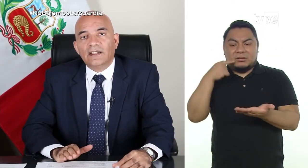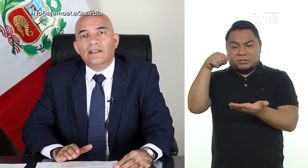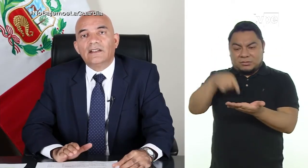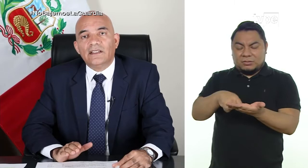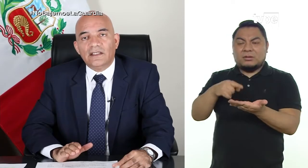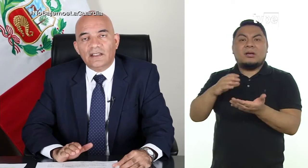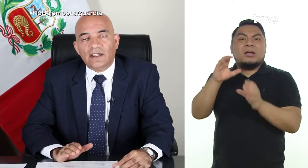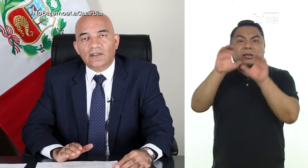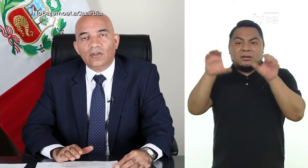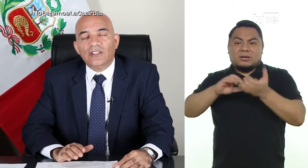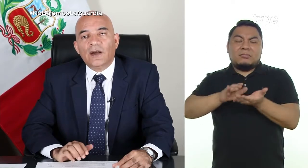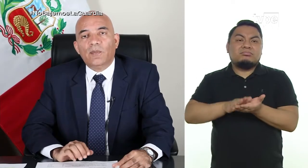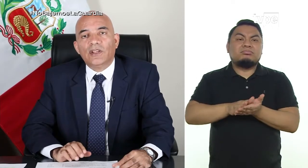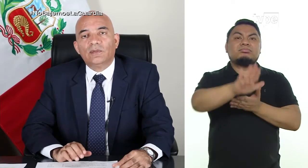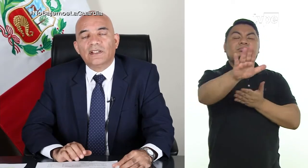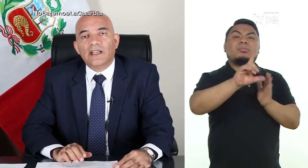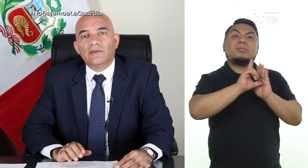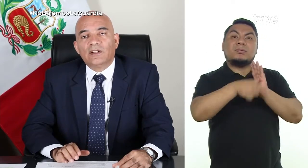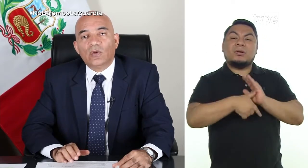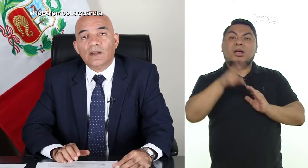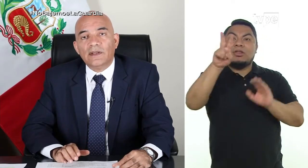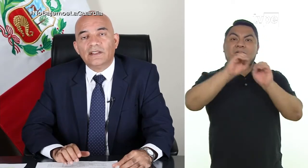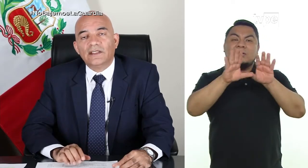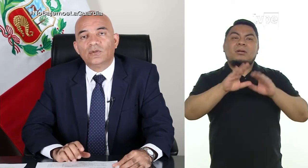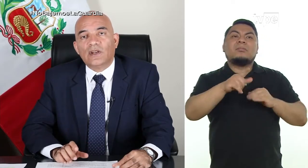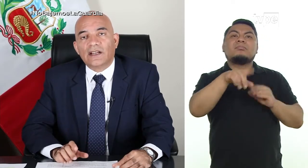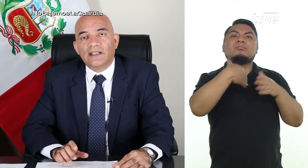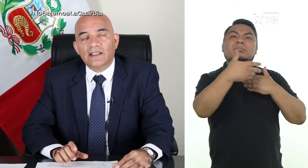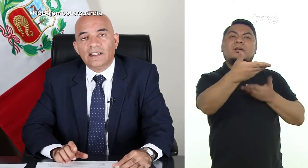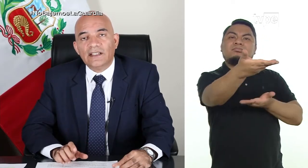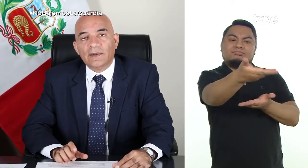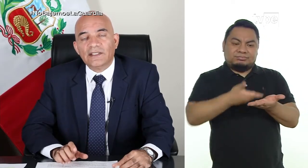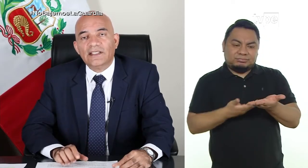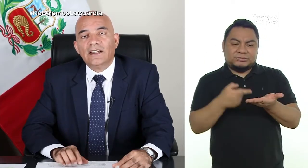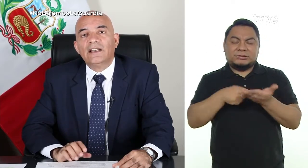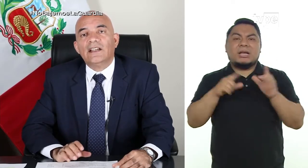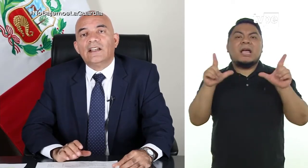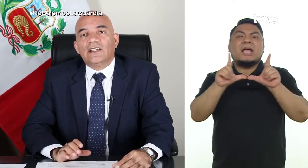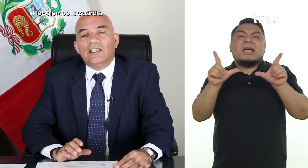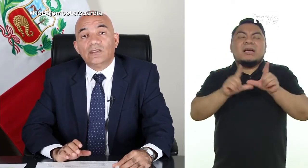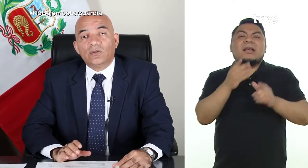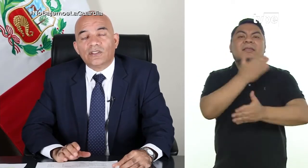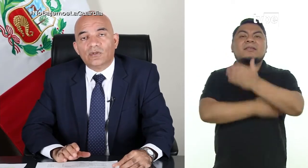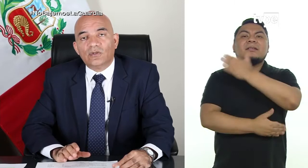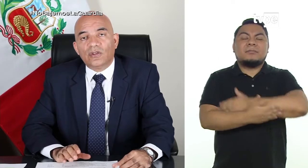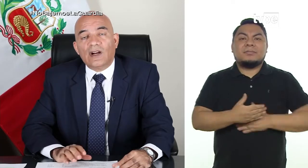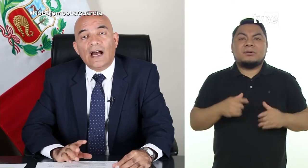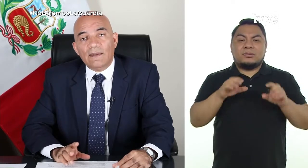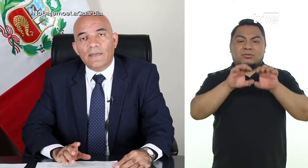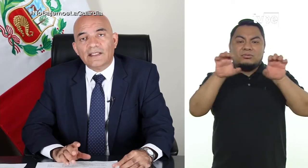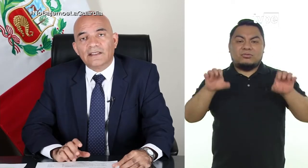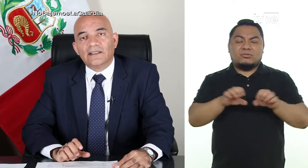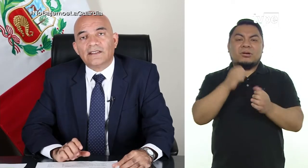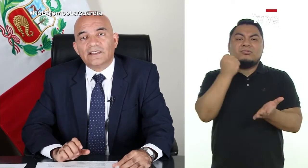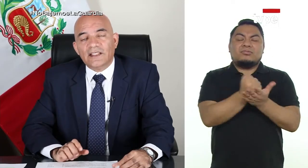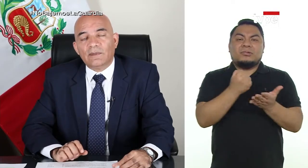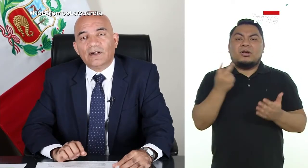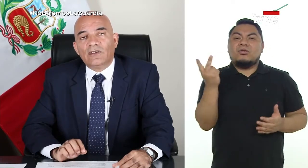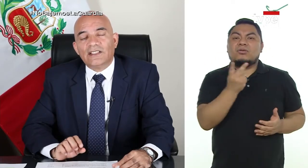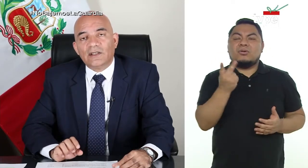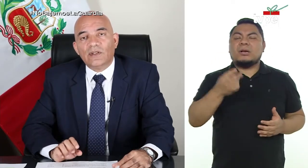y en 2 días puede obtener virtualmente su carnet de discapacidad y su resolución, ambas